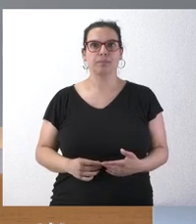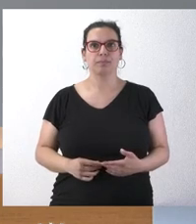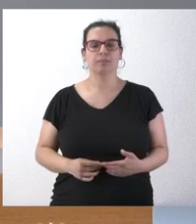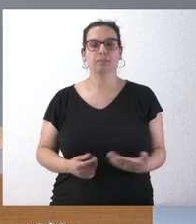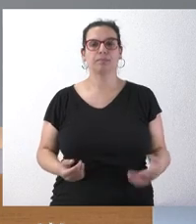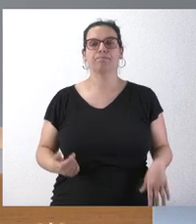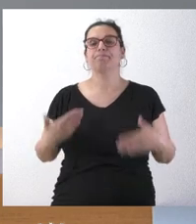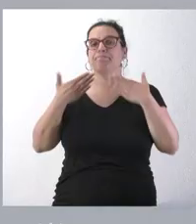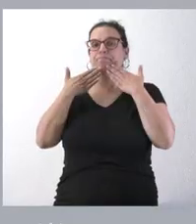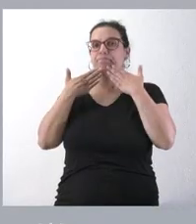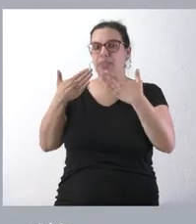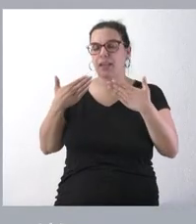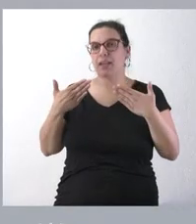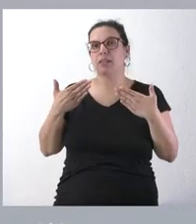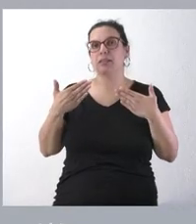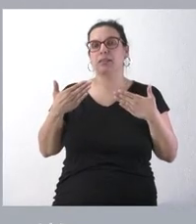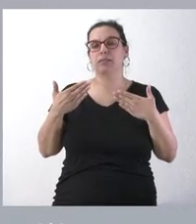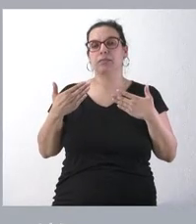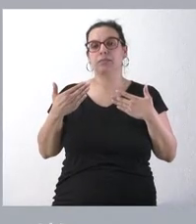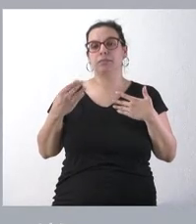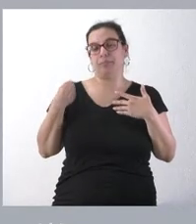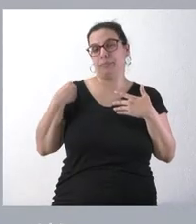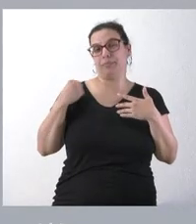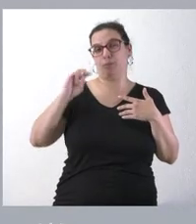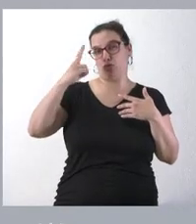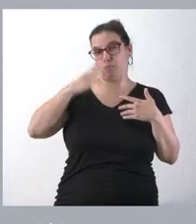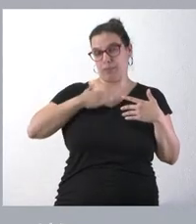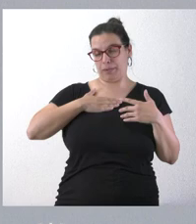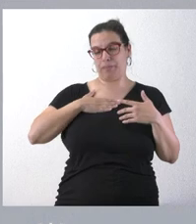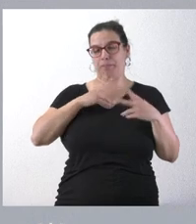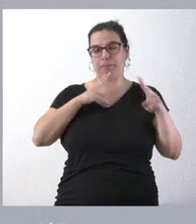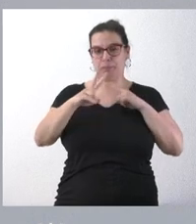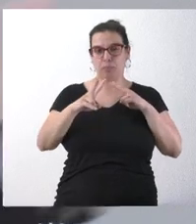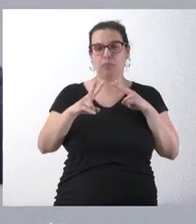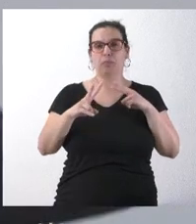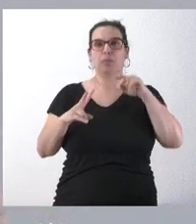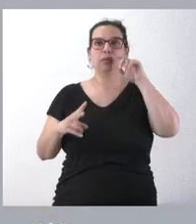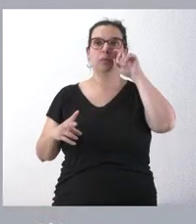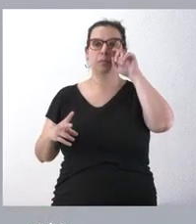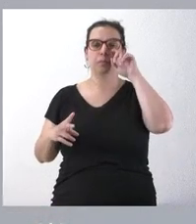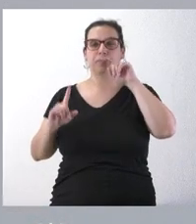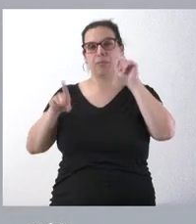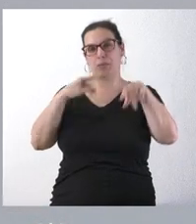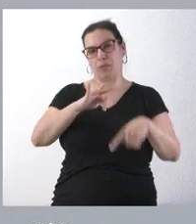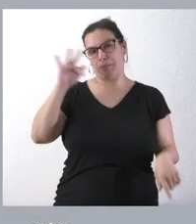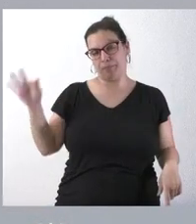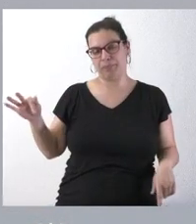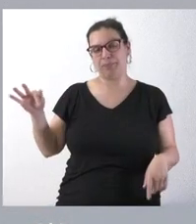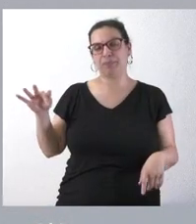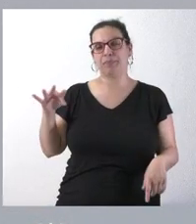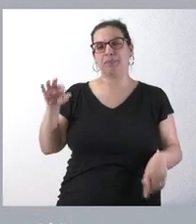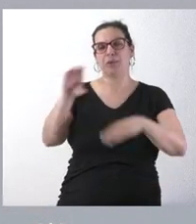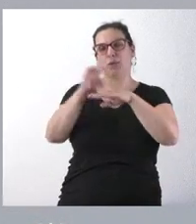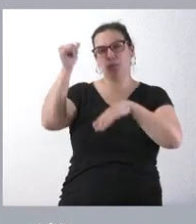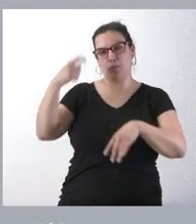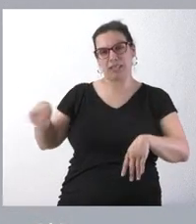Muchas gracias por contestar las dos cuestiones que inicialmente me han asignado en su pregunta y dejo luego la palabra al consejero